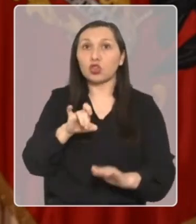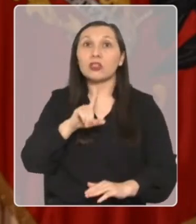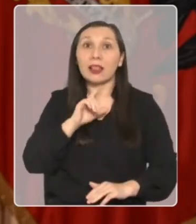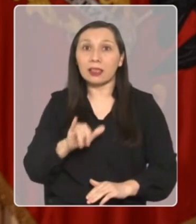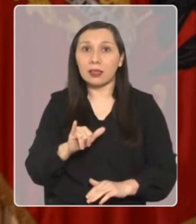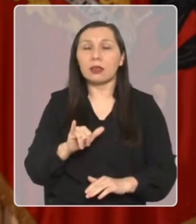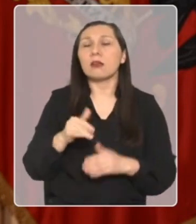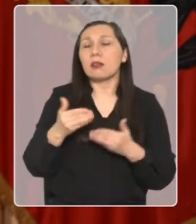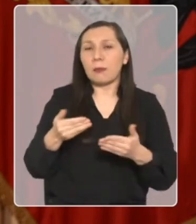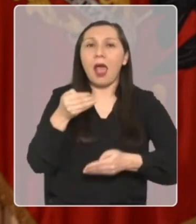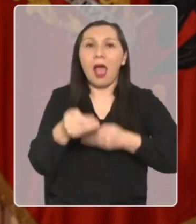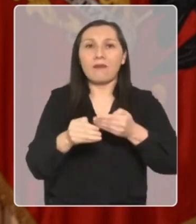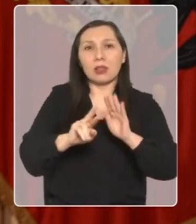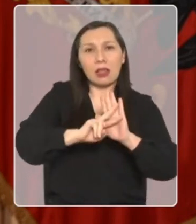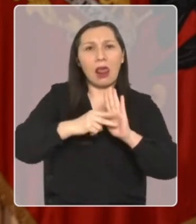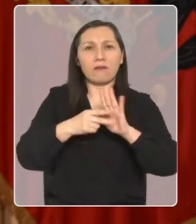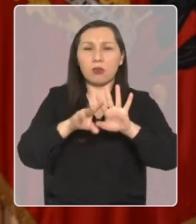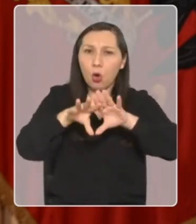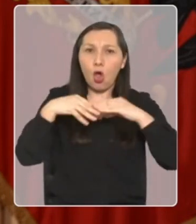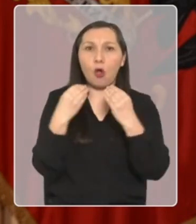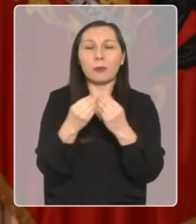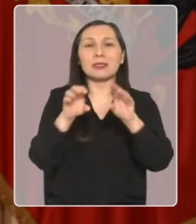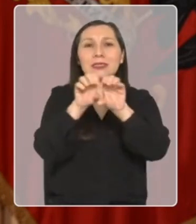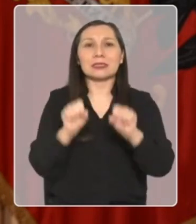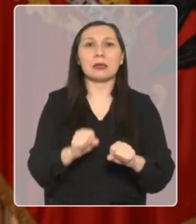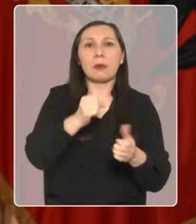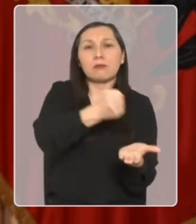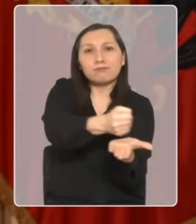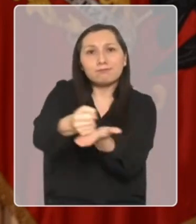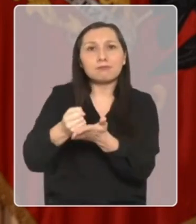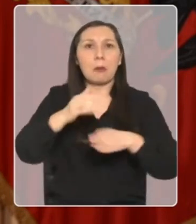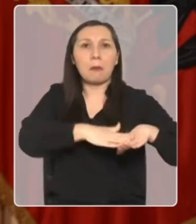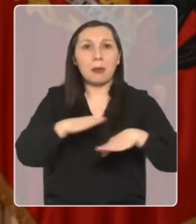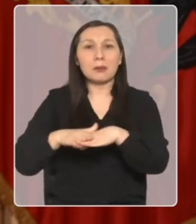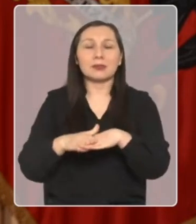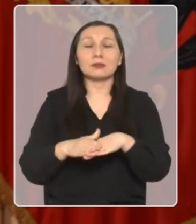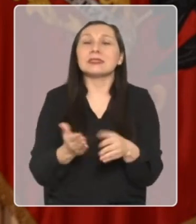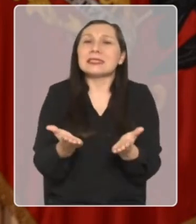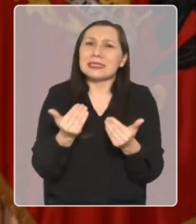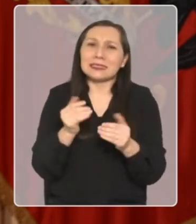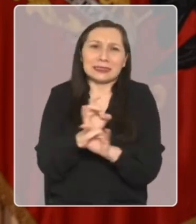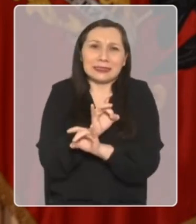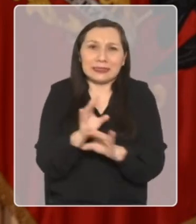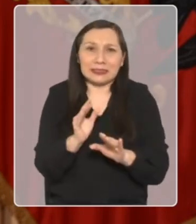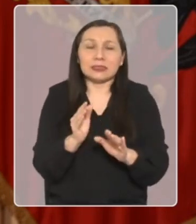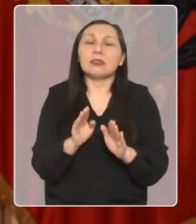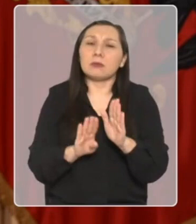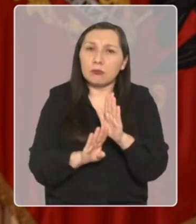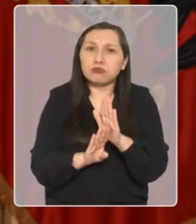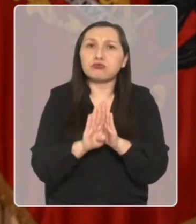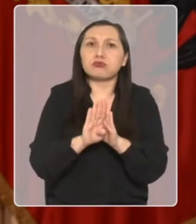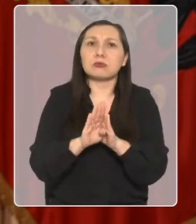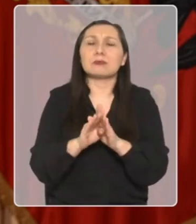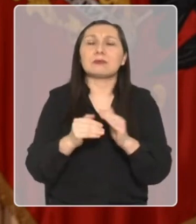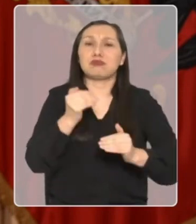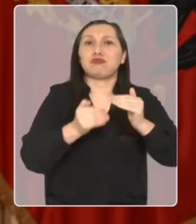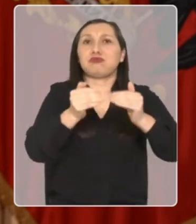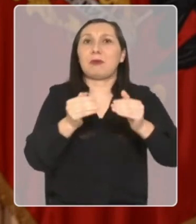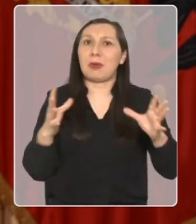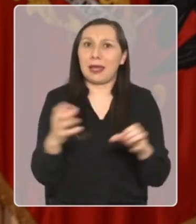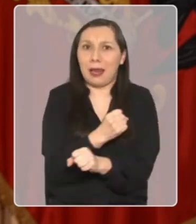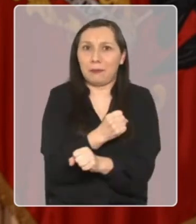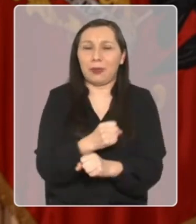muestra el avance de la reforma integral al sistema de permisos que necesitamos sacar adelante para crecer más y más rápido.